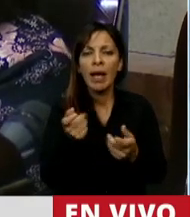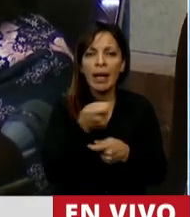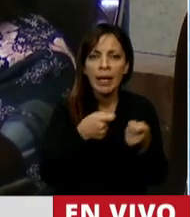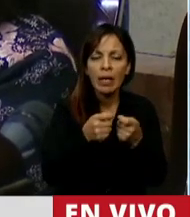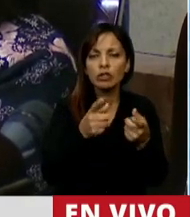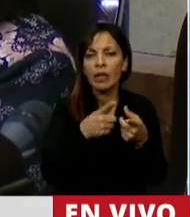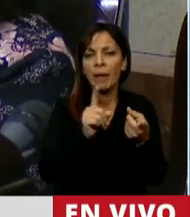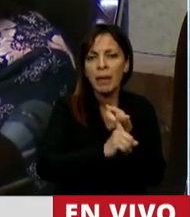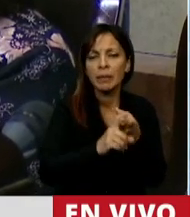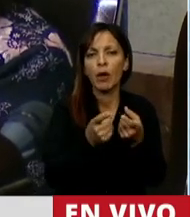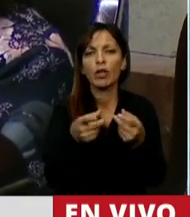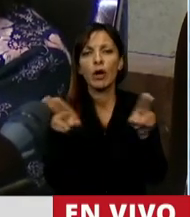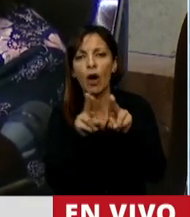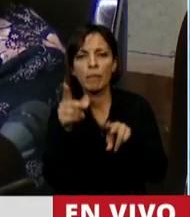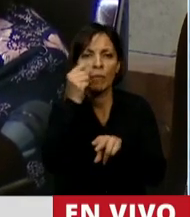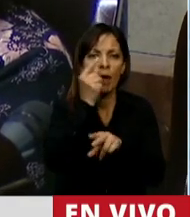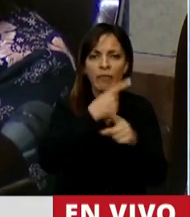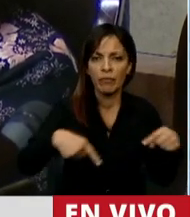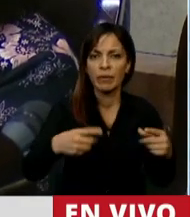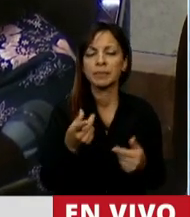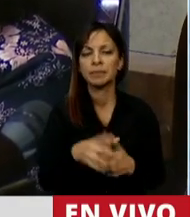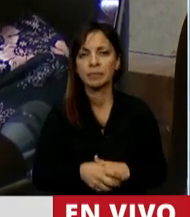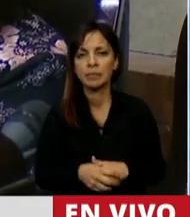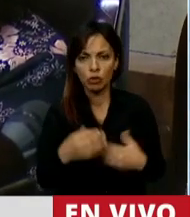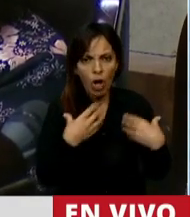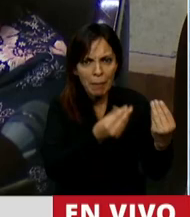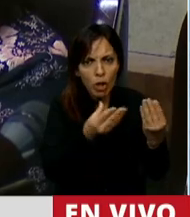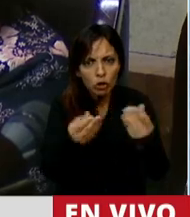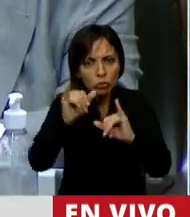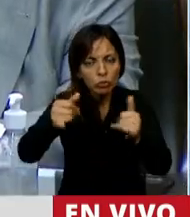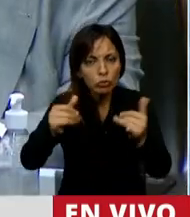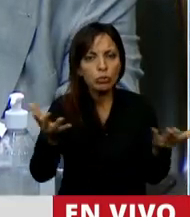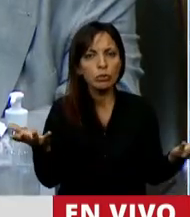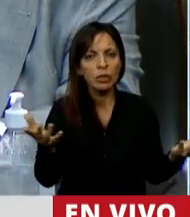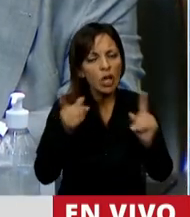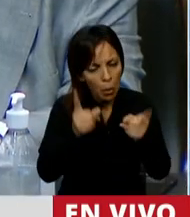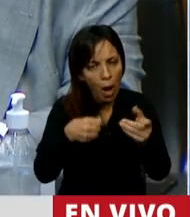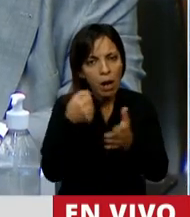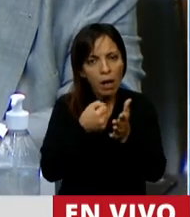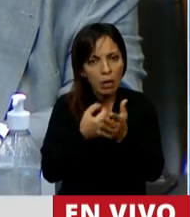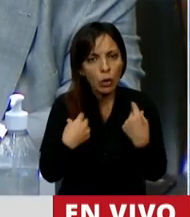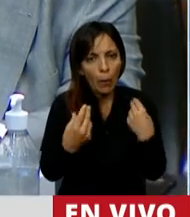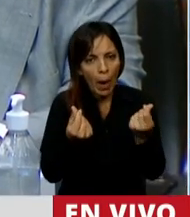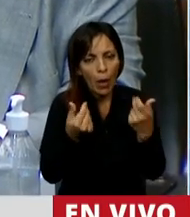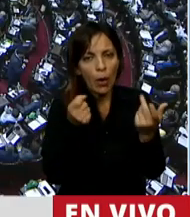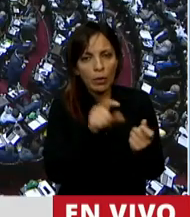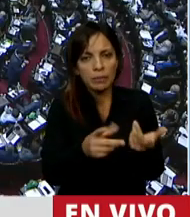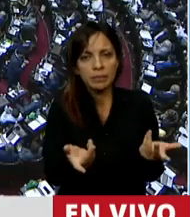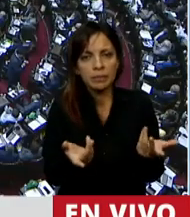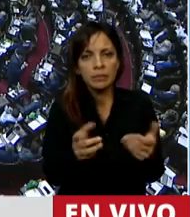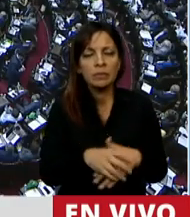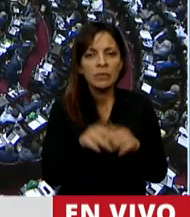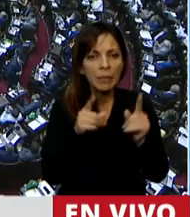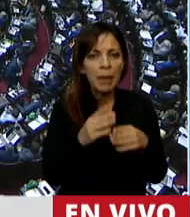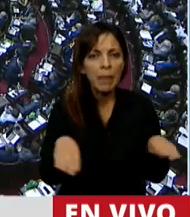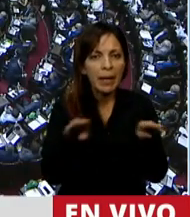el matrimonio igualitario, apoyo todo eso y lo voy a seguir pregonando, lo valoro. La paridad,